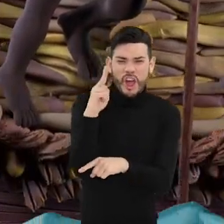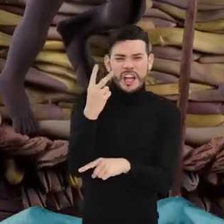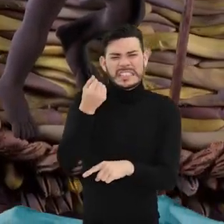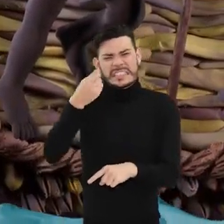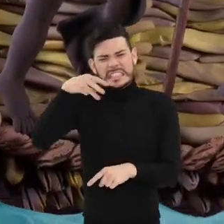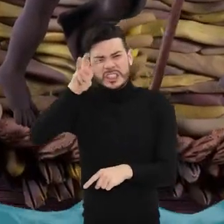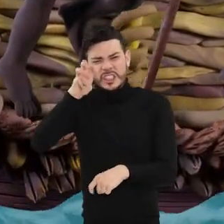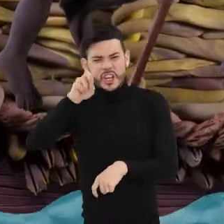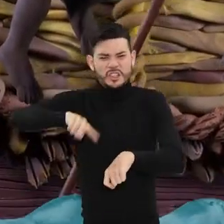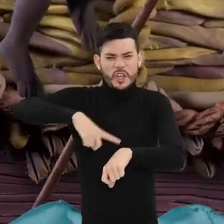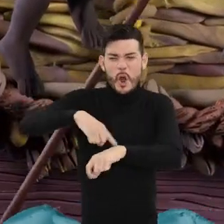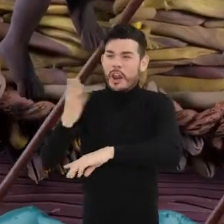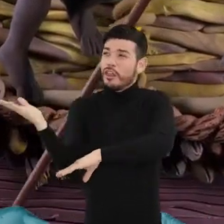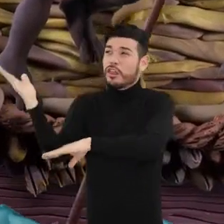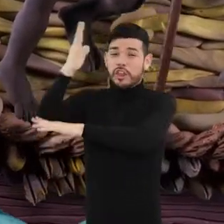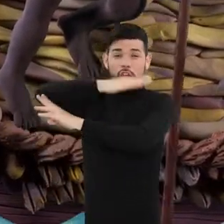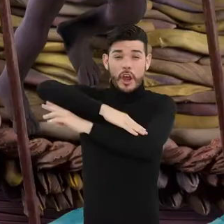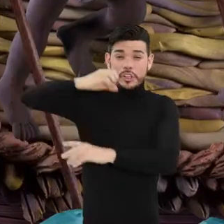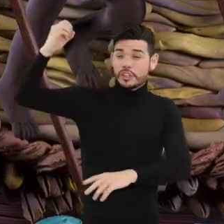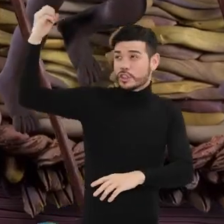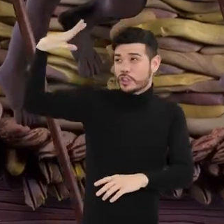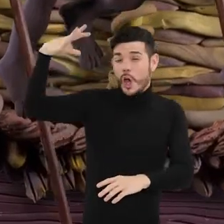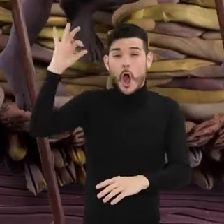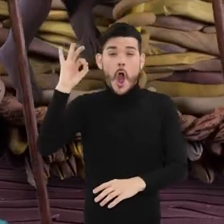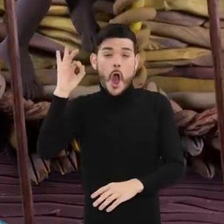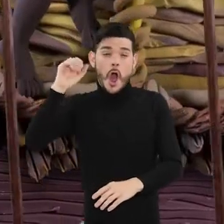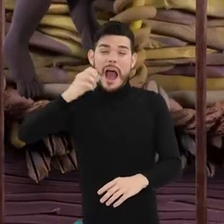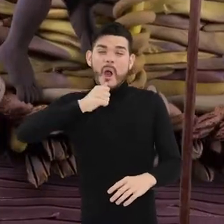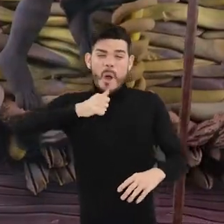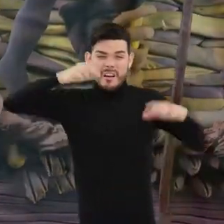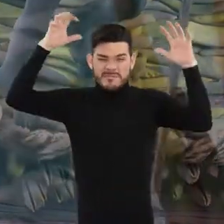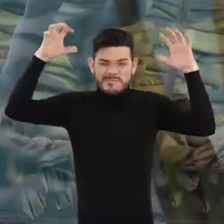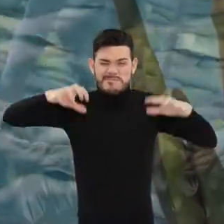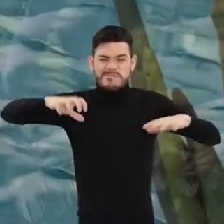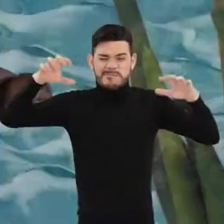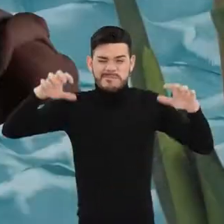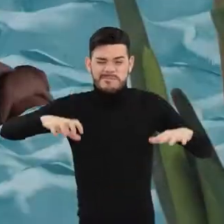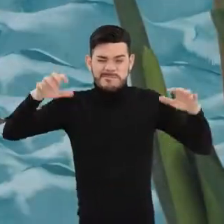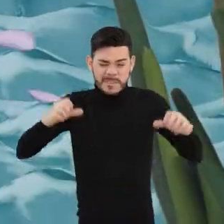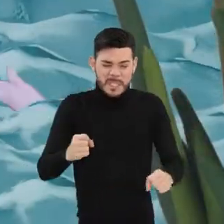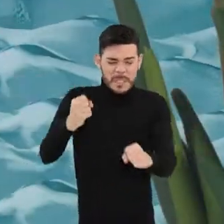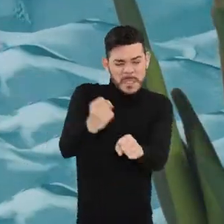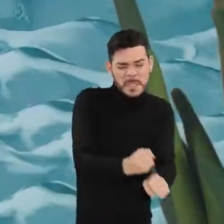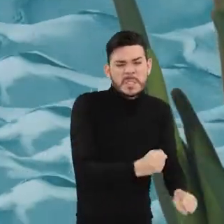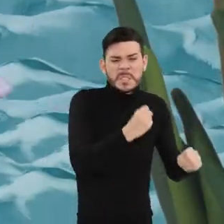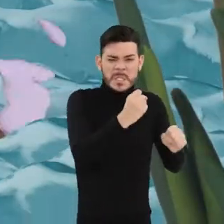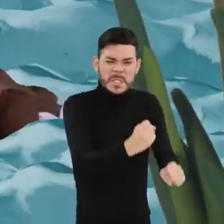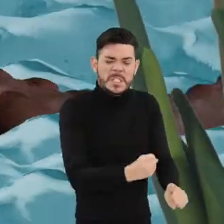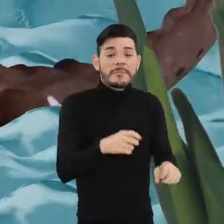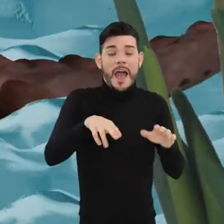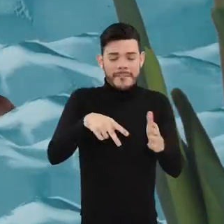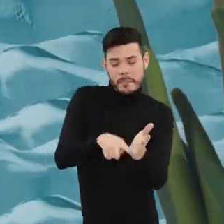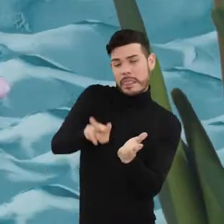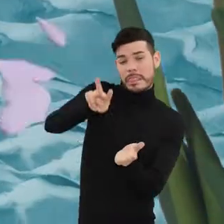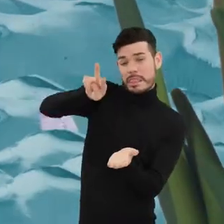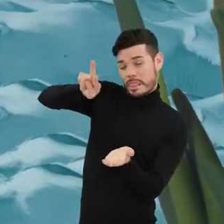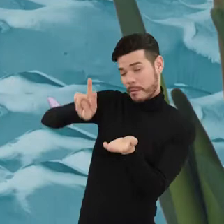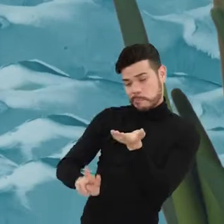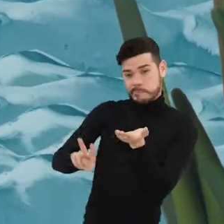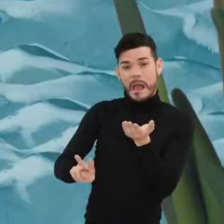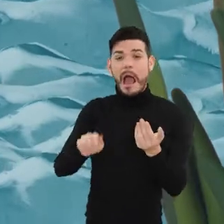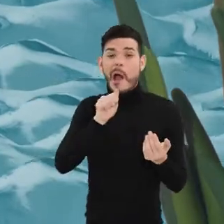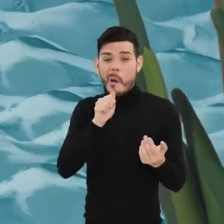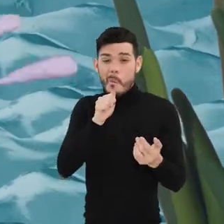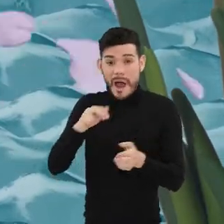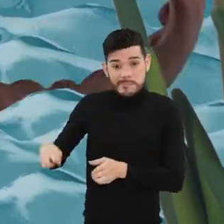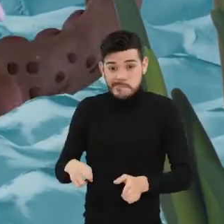pleno sol o bajo aguaceros torrenciales. Los Bogas resbalaban y caían al agua constantemente, y en